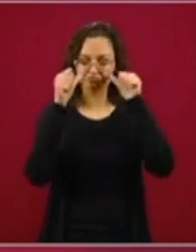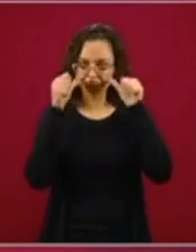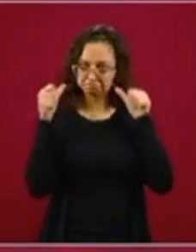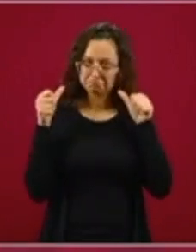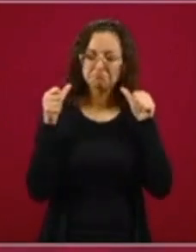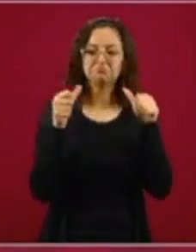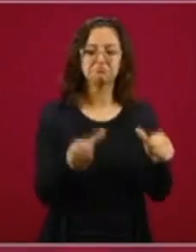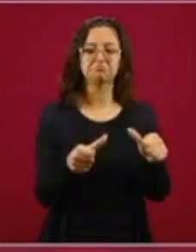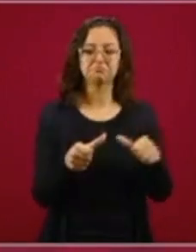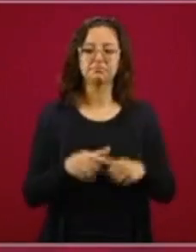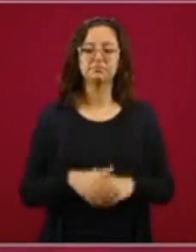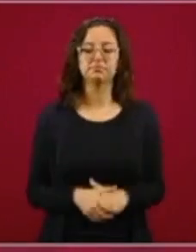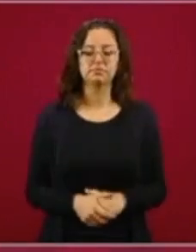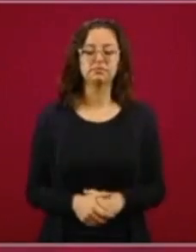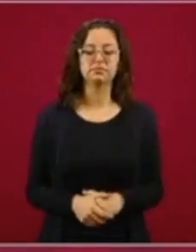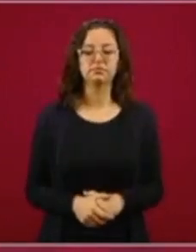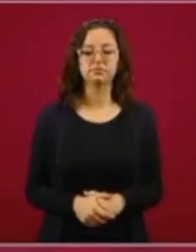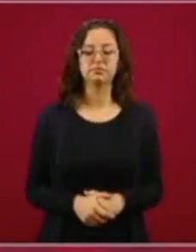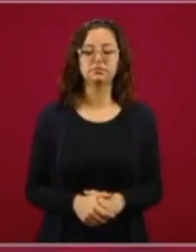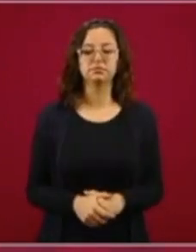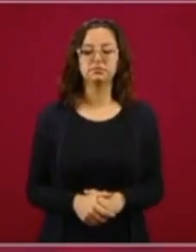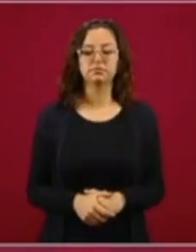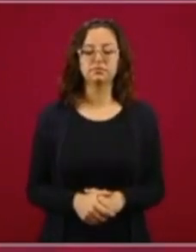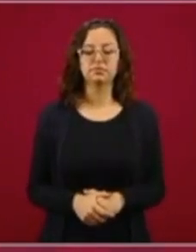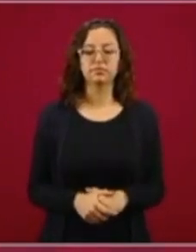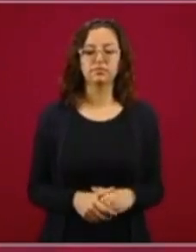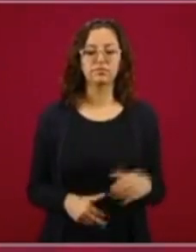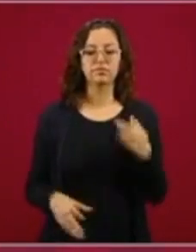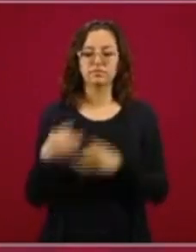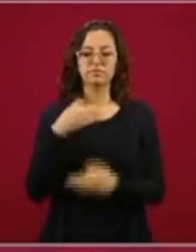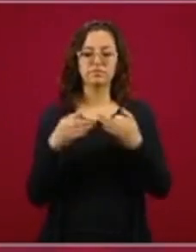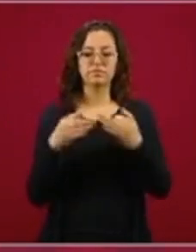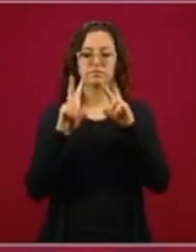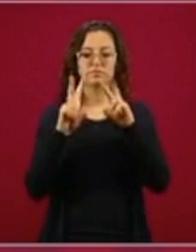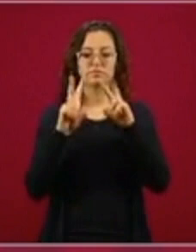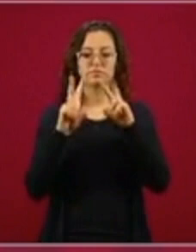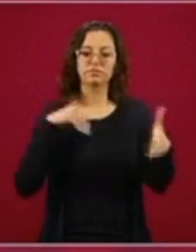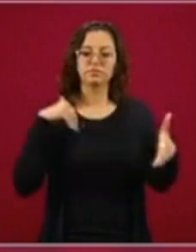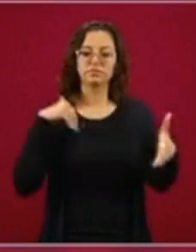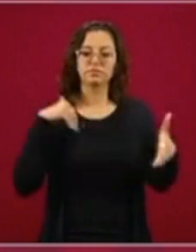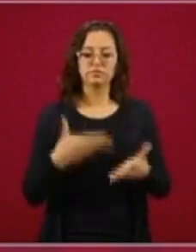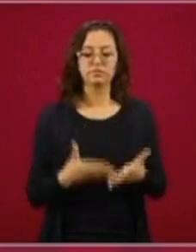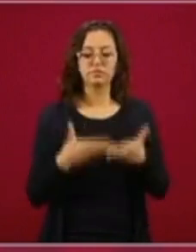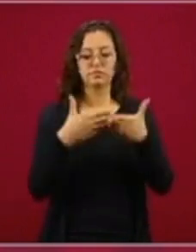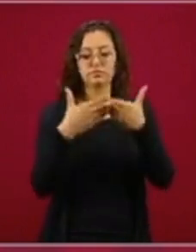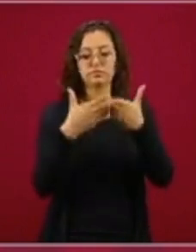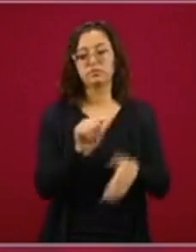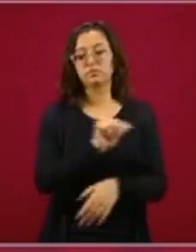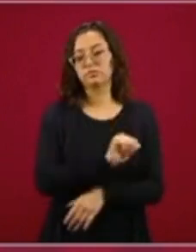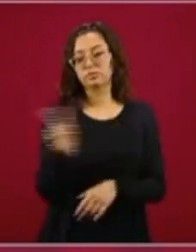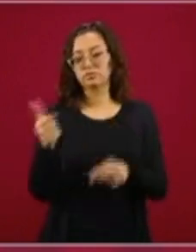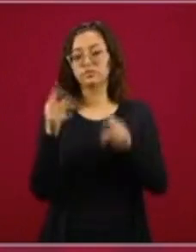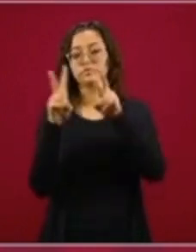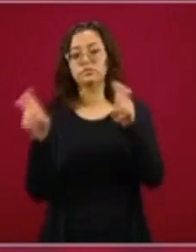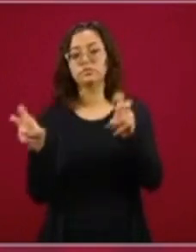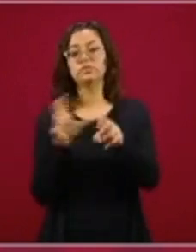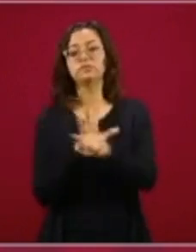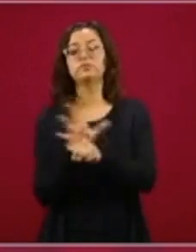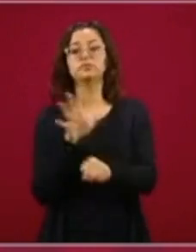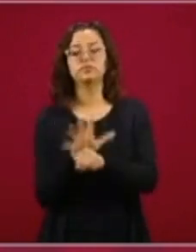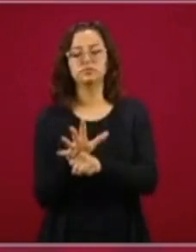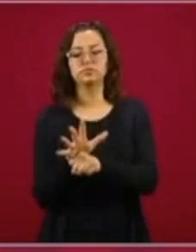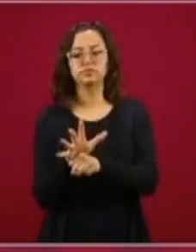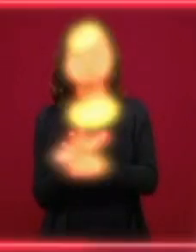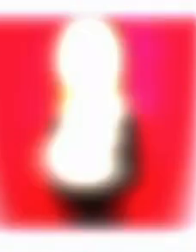en todos los puertos. Otro de los temas pendientes es el tráfico ilegal de